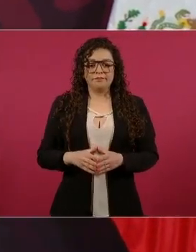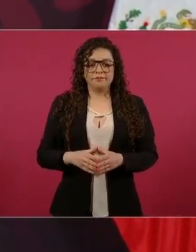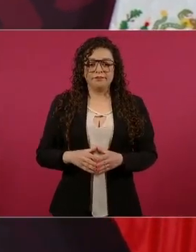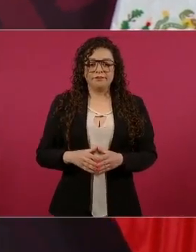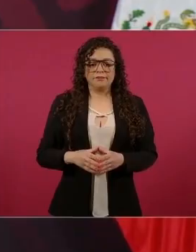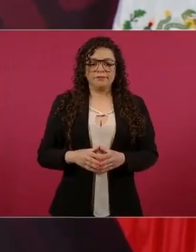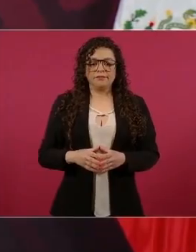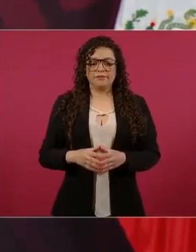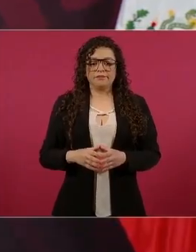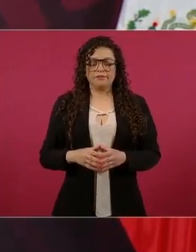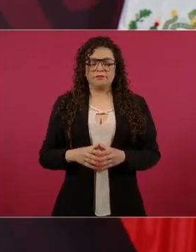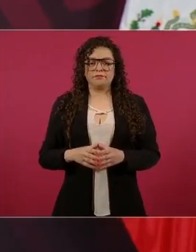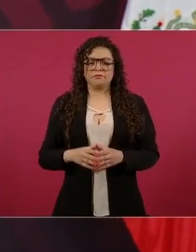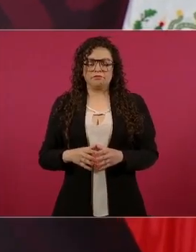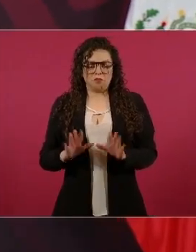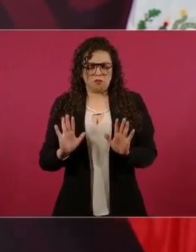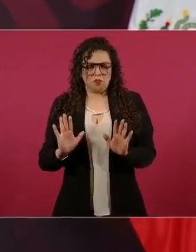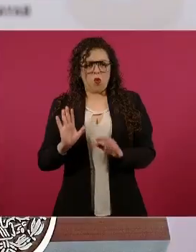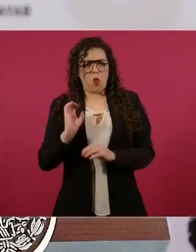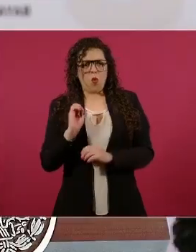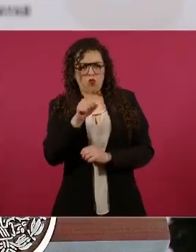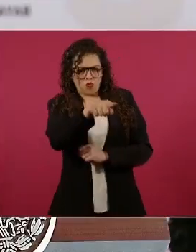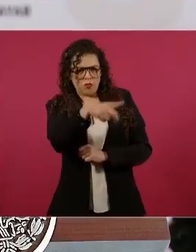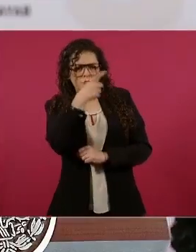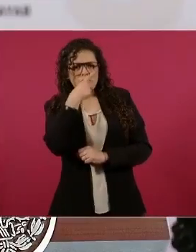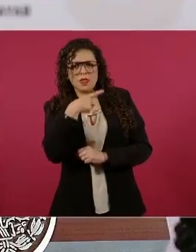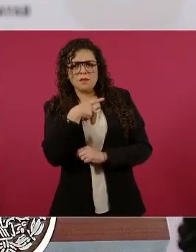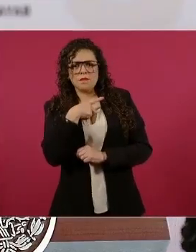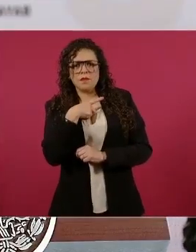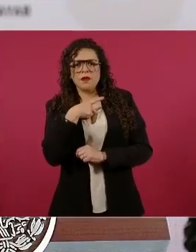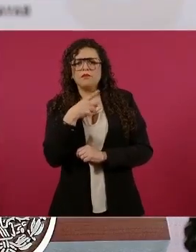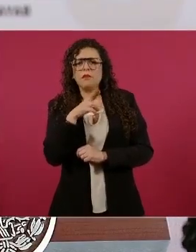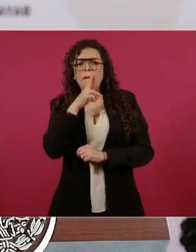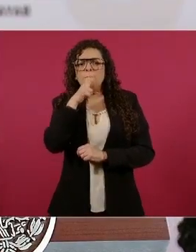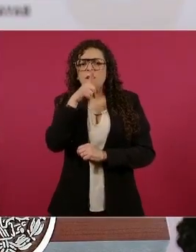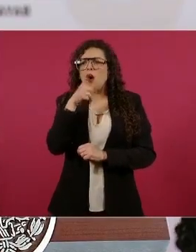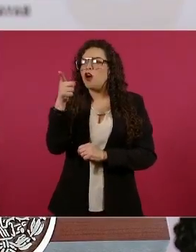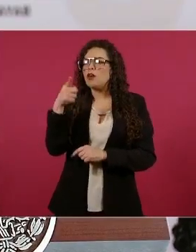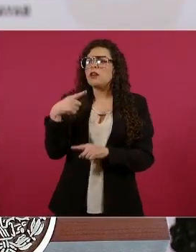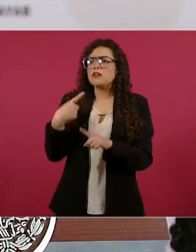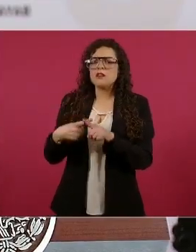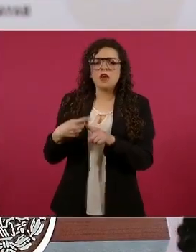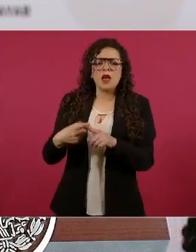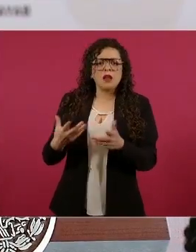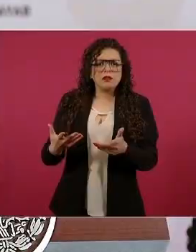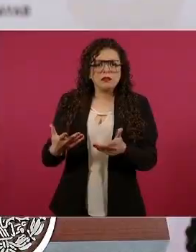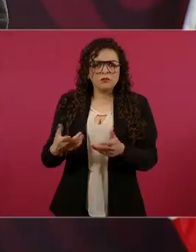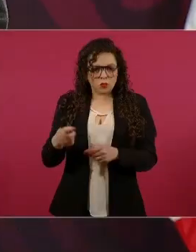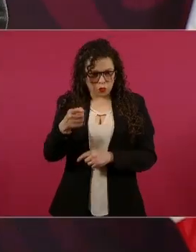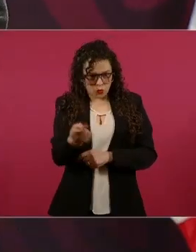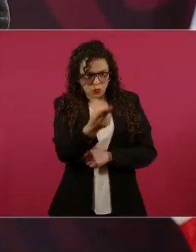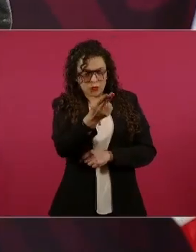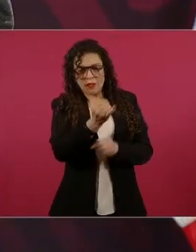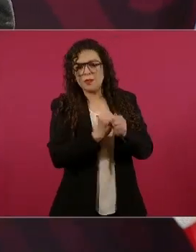O díganme quién es mejor o se los dejo de tarea